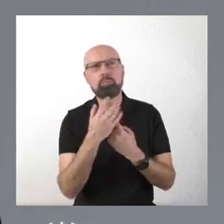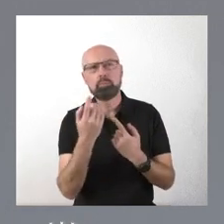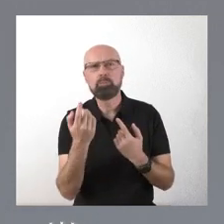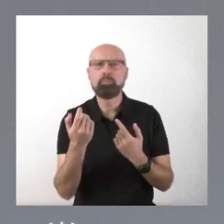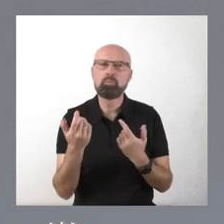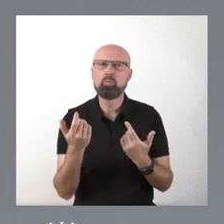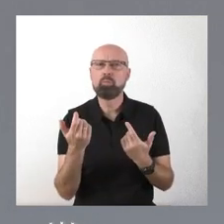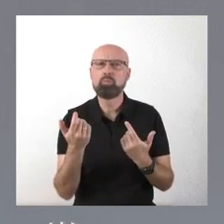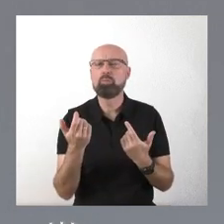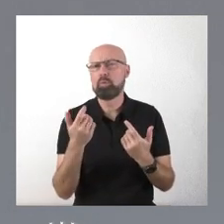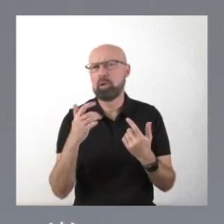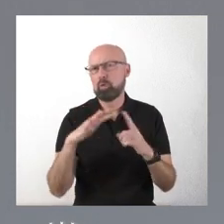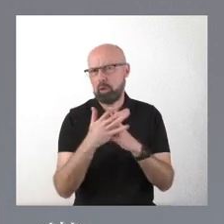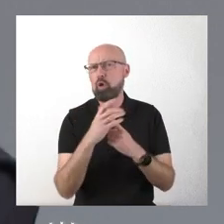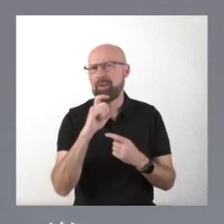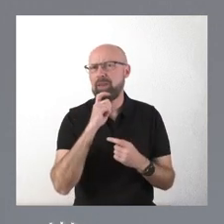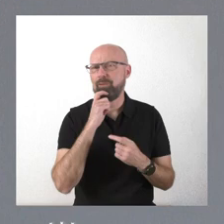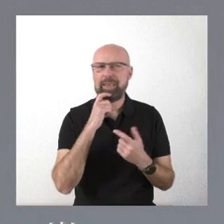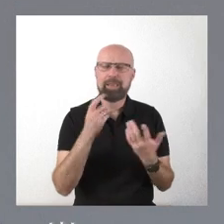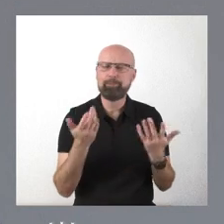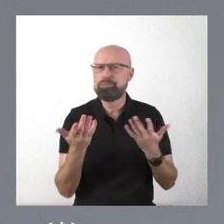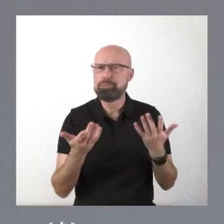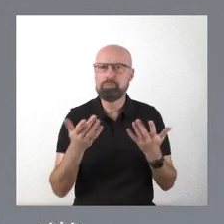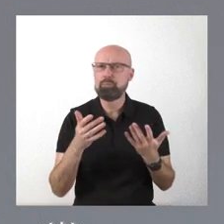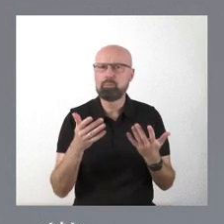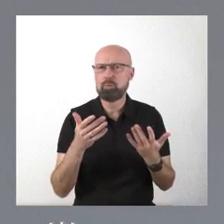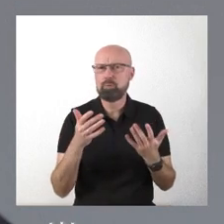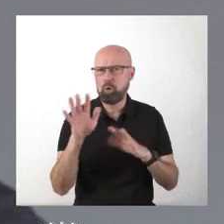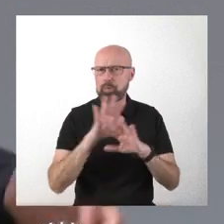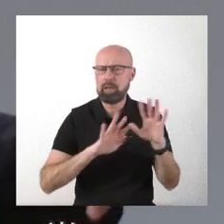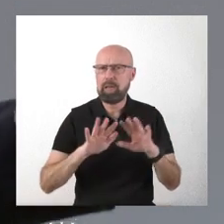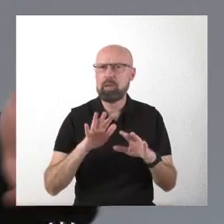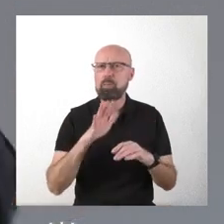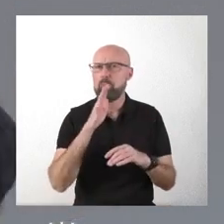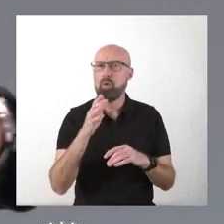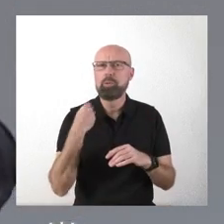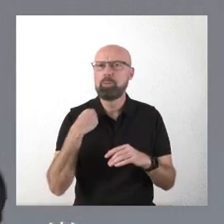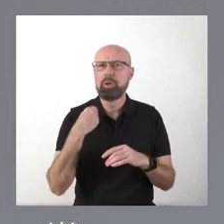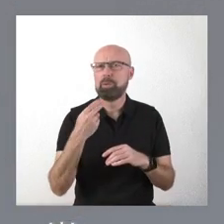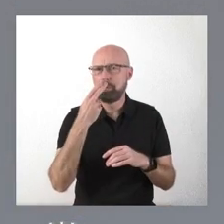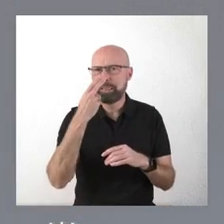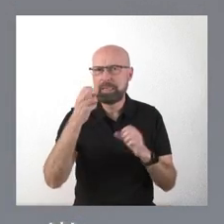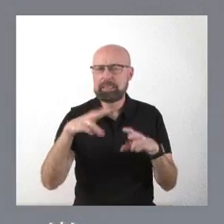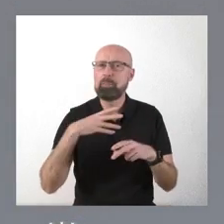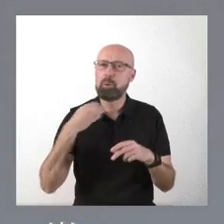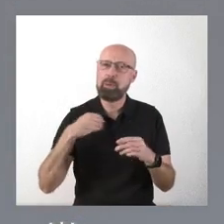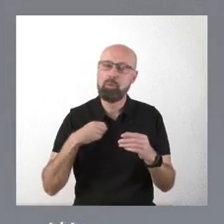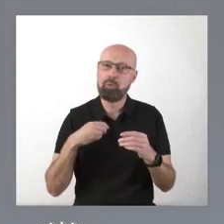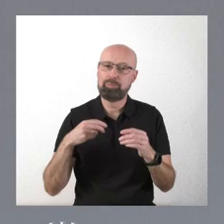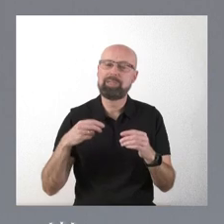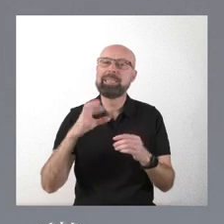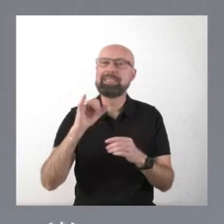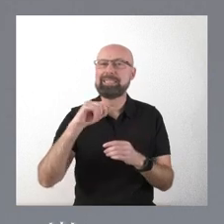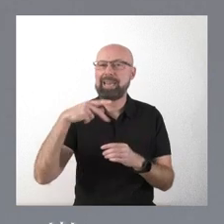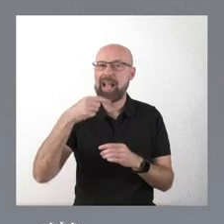verdaderamente difícil de entender, con ninguna visita, porque decir que Siega Verde tenía cuatro mil o tres mil